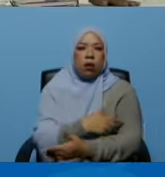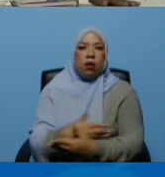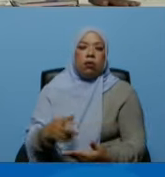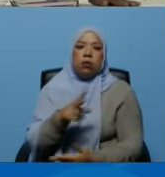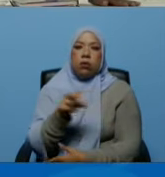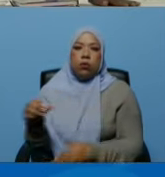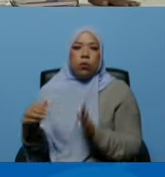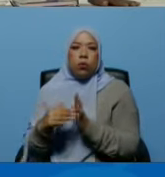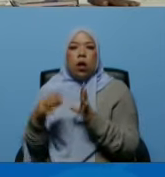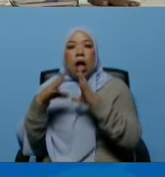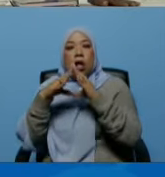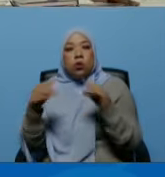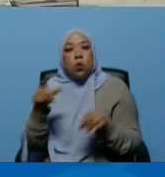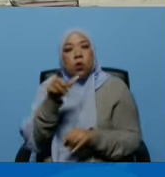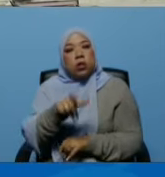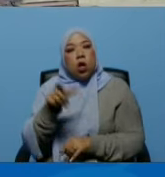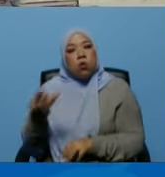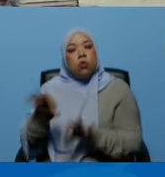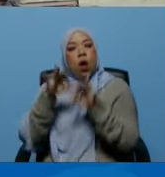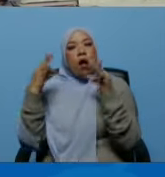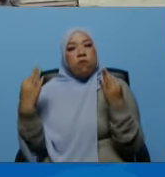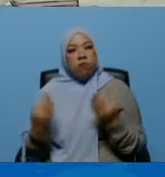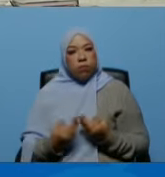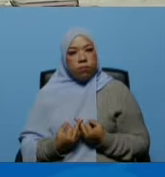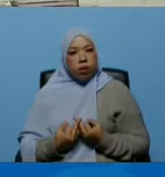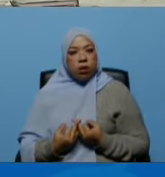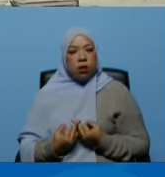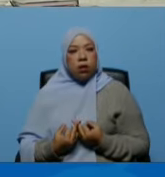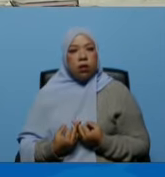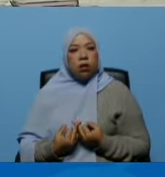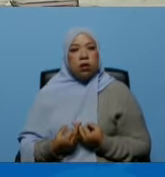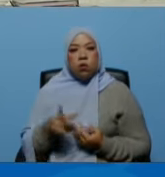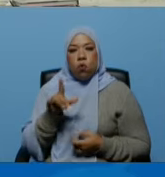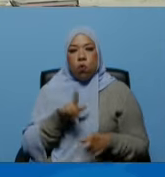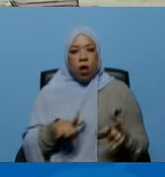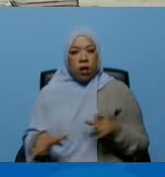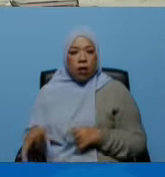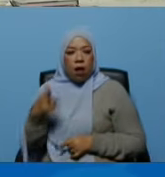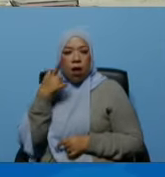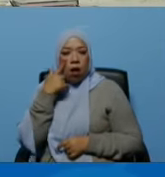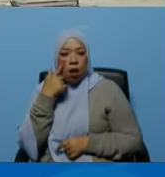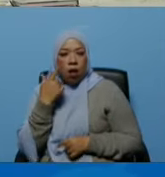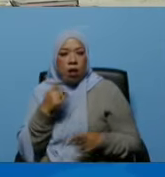los amenazaron a todos y a su familia porque ya los tenían espiados